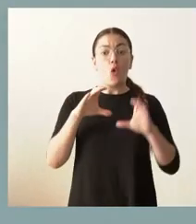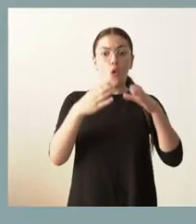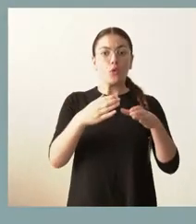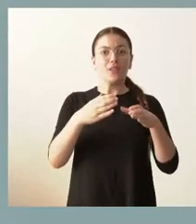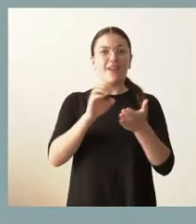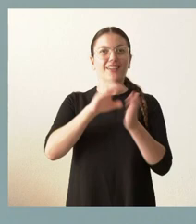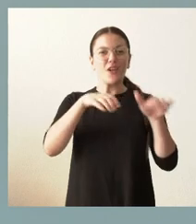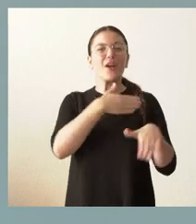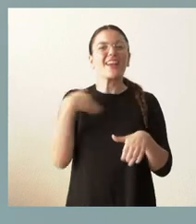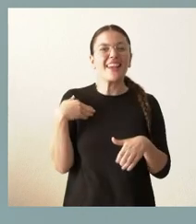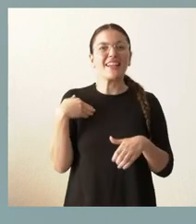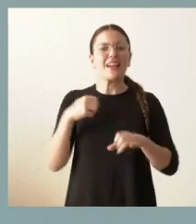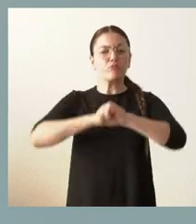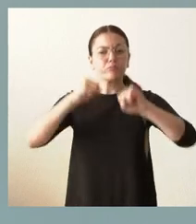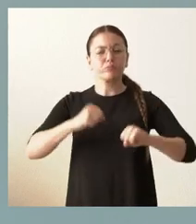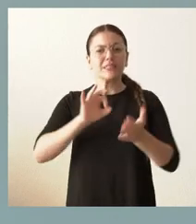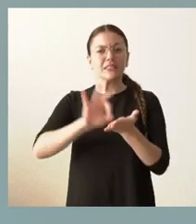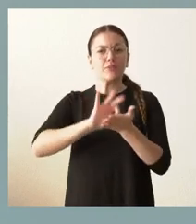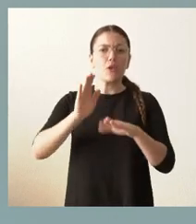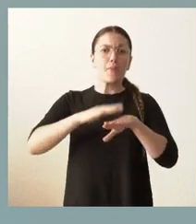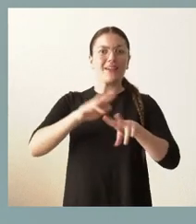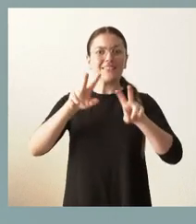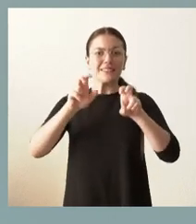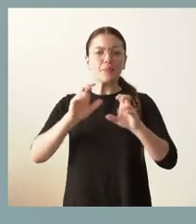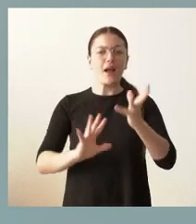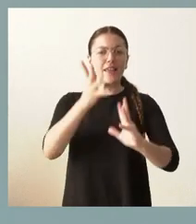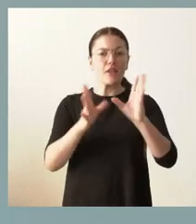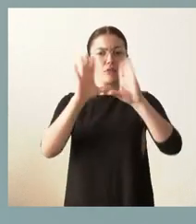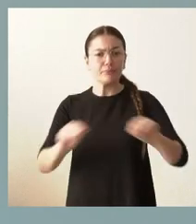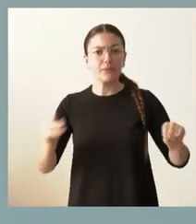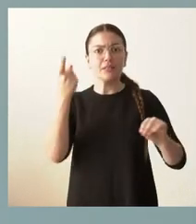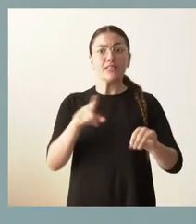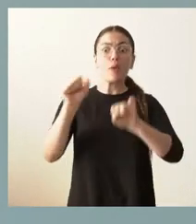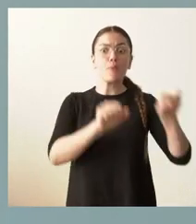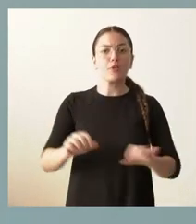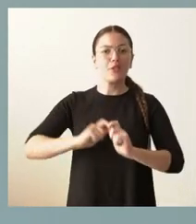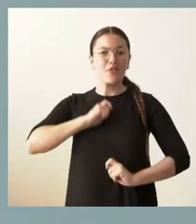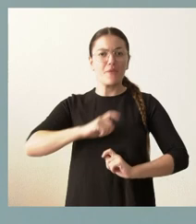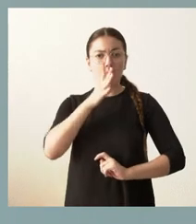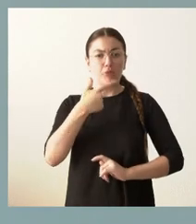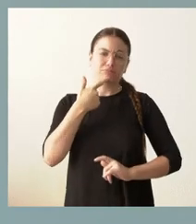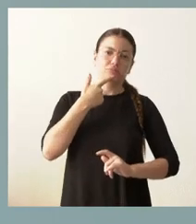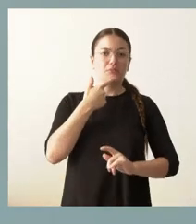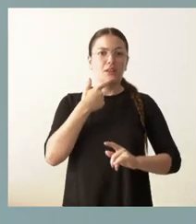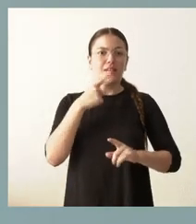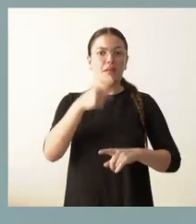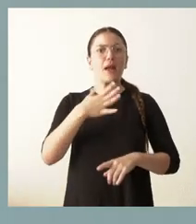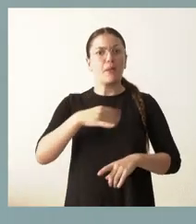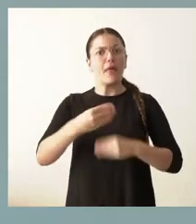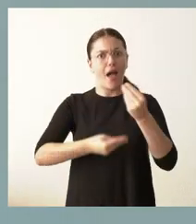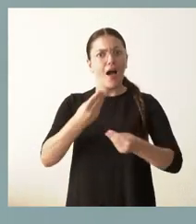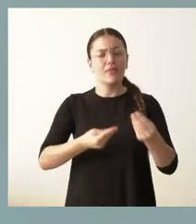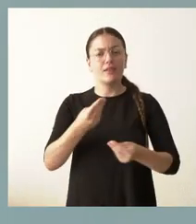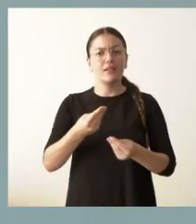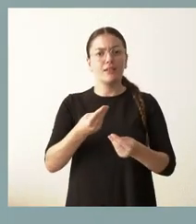en materia de extinción de incendios, en materia también de protección civil porque hay muchas otras tareas que lo pueden hacer y lógicamente